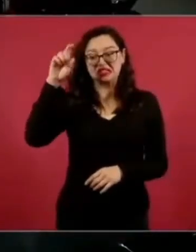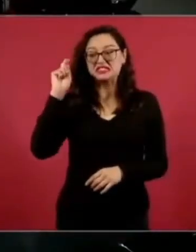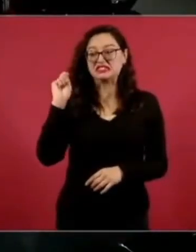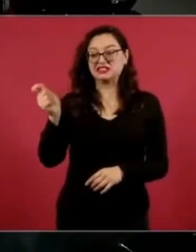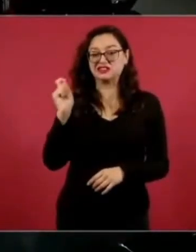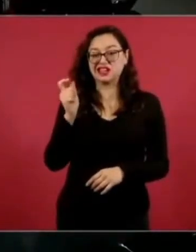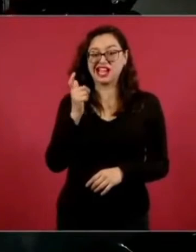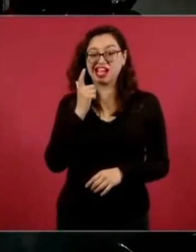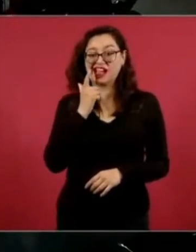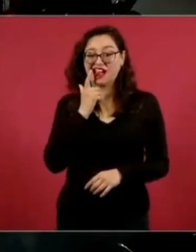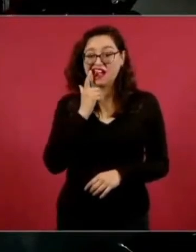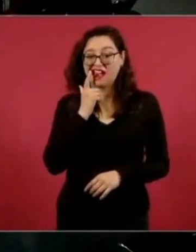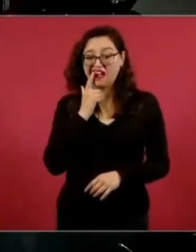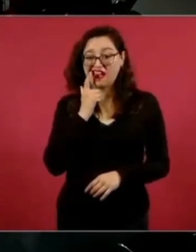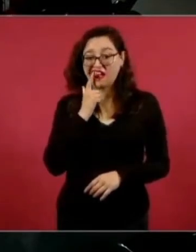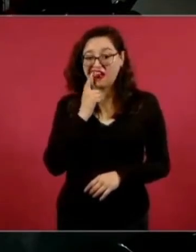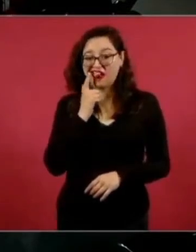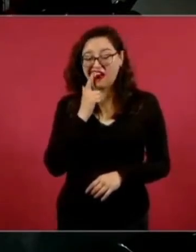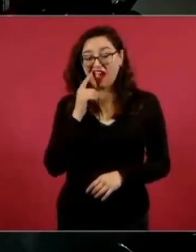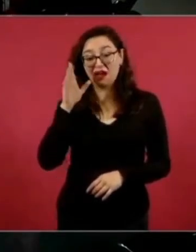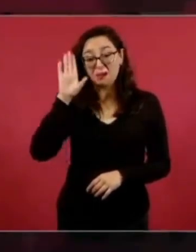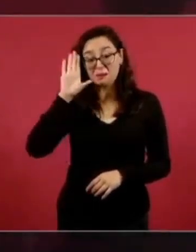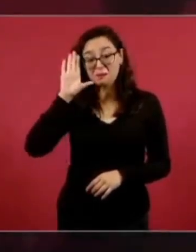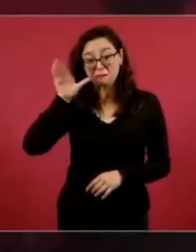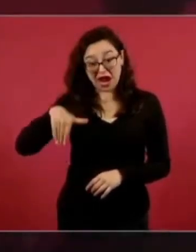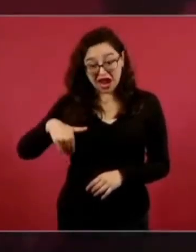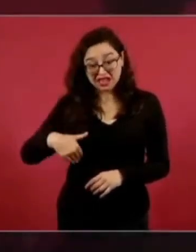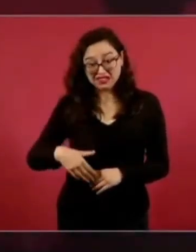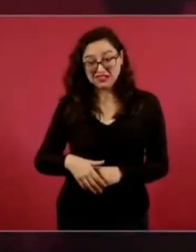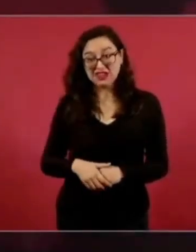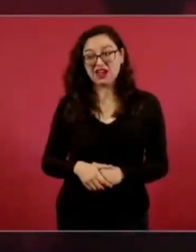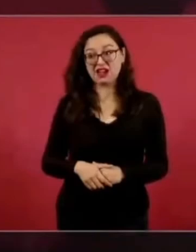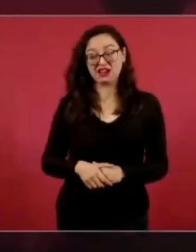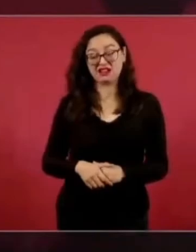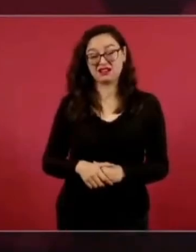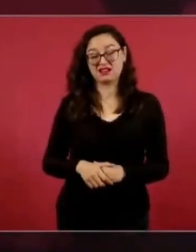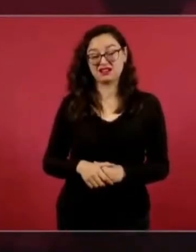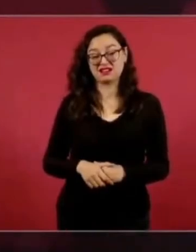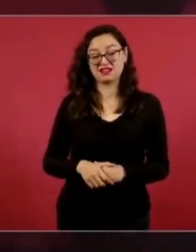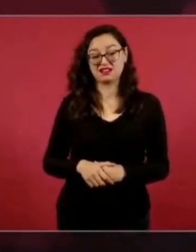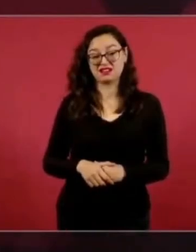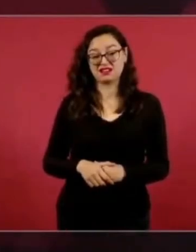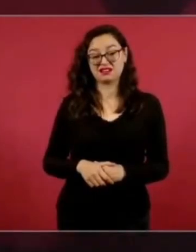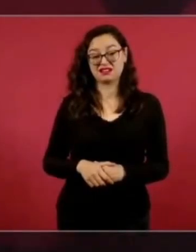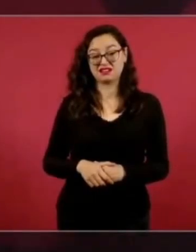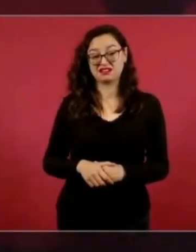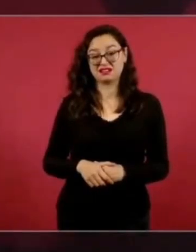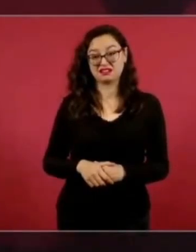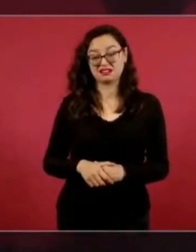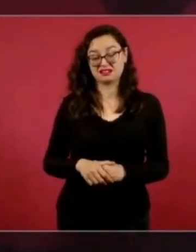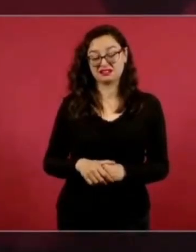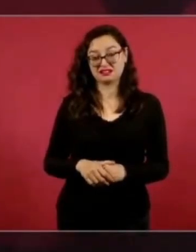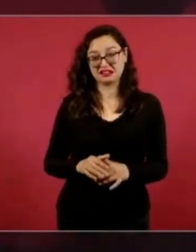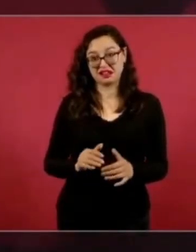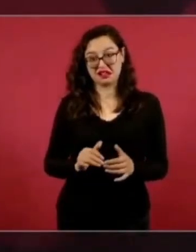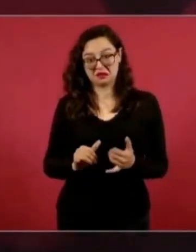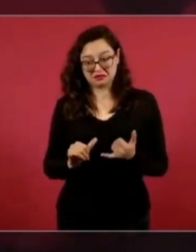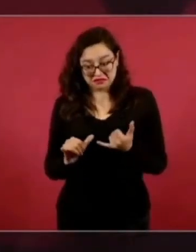aprenden también más trucos,